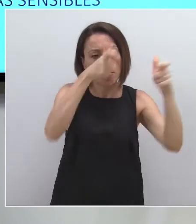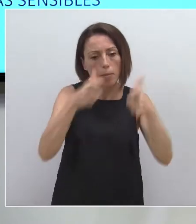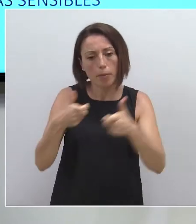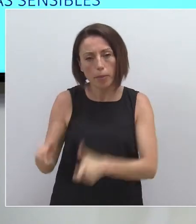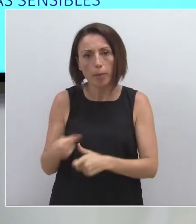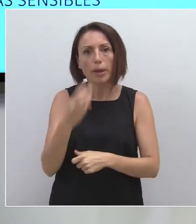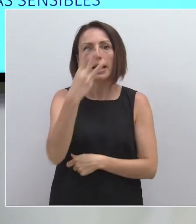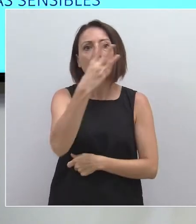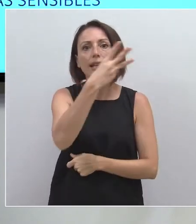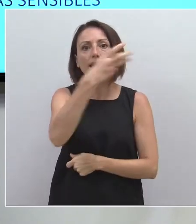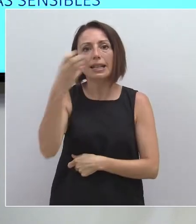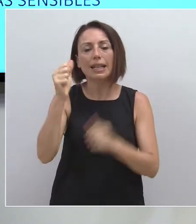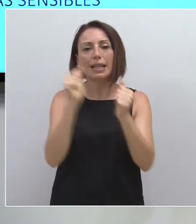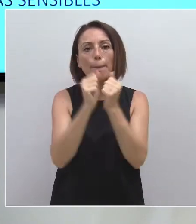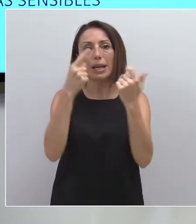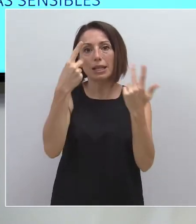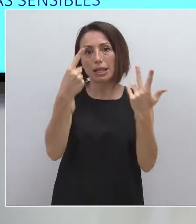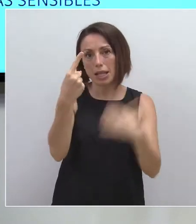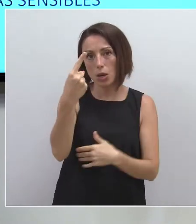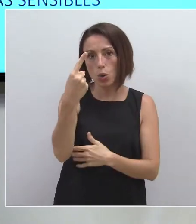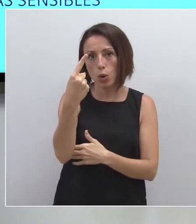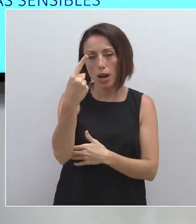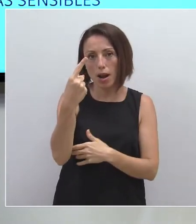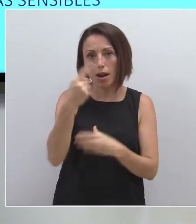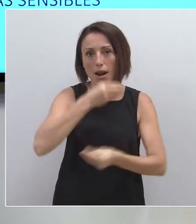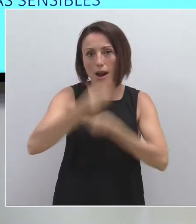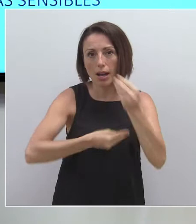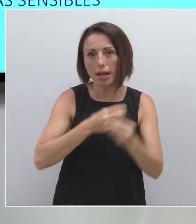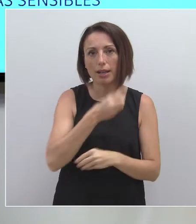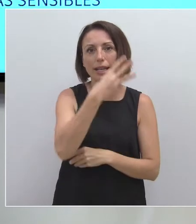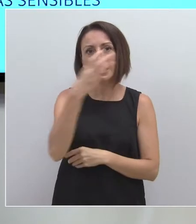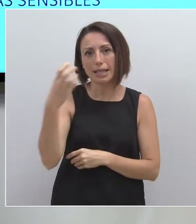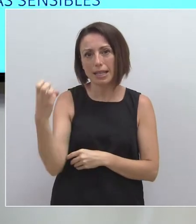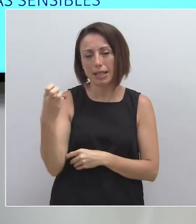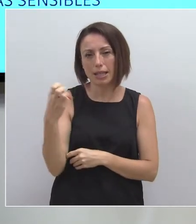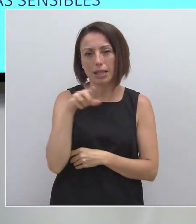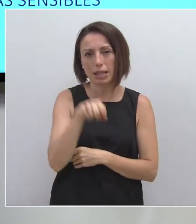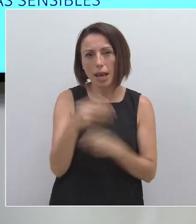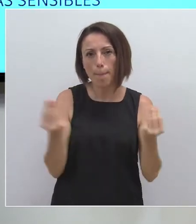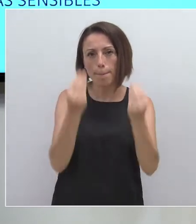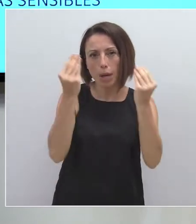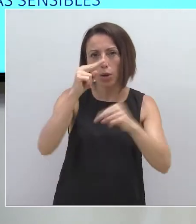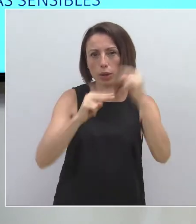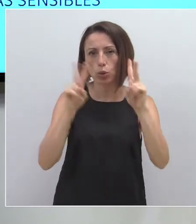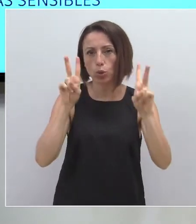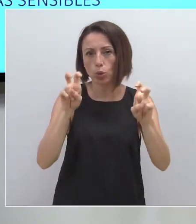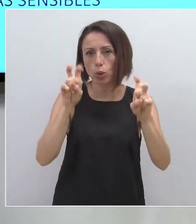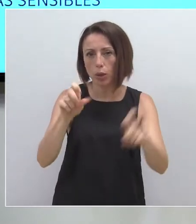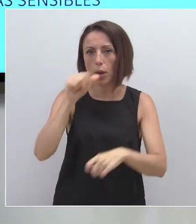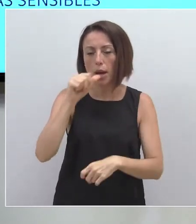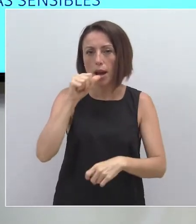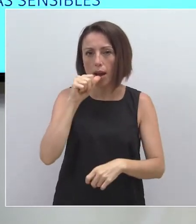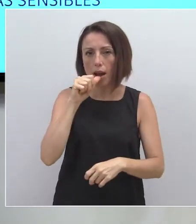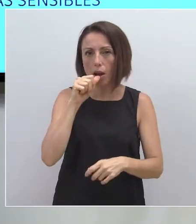321 actuaciones, de las que 196 corresponden a mejora o nuevas infraestructuras de conducción de aguas